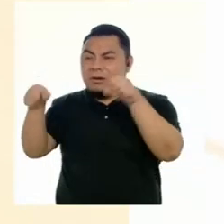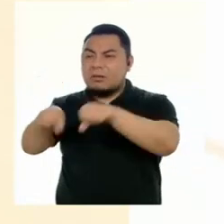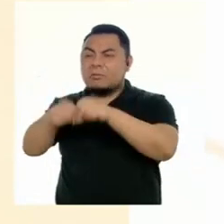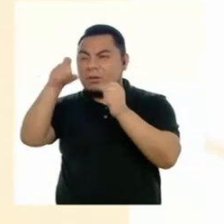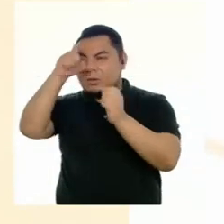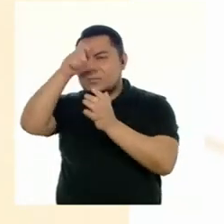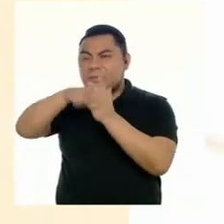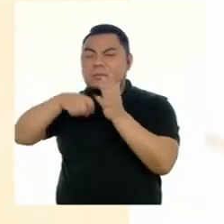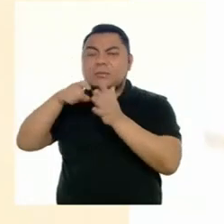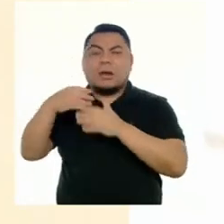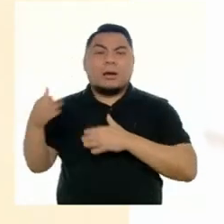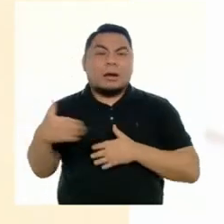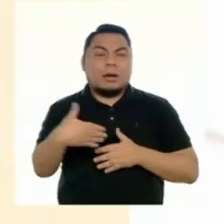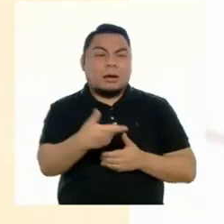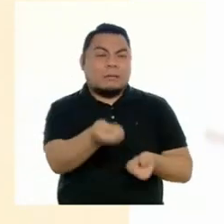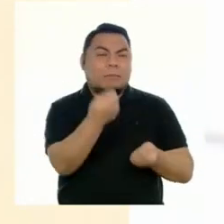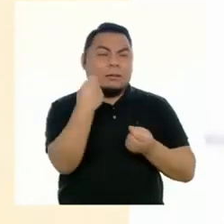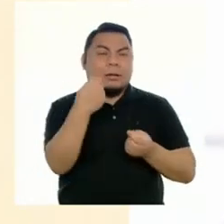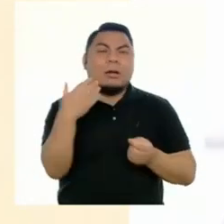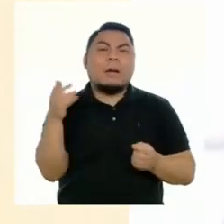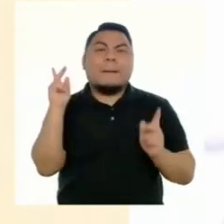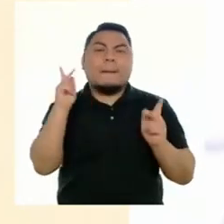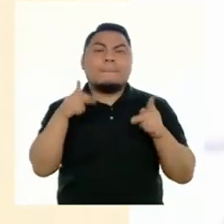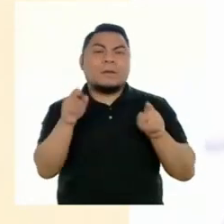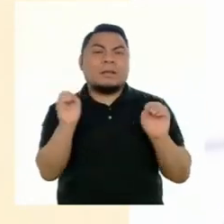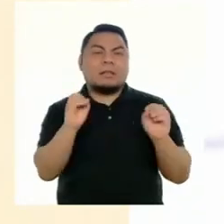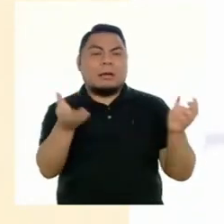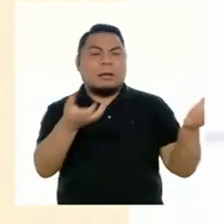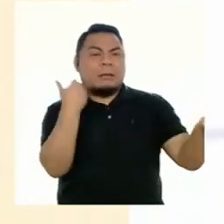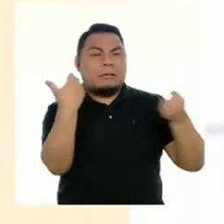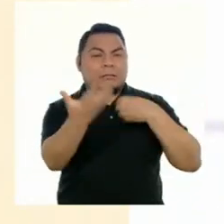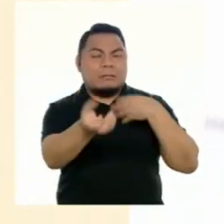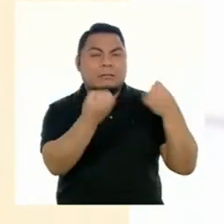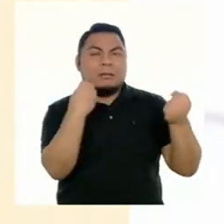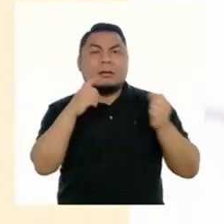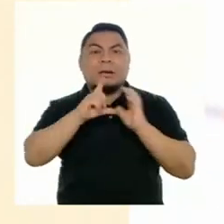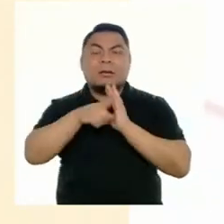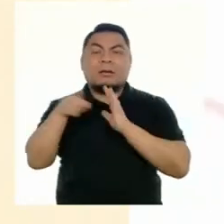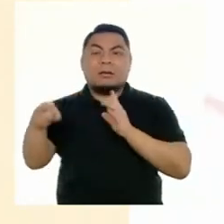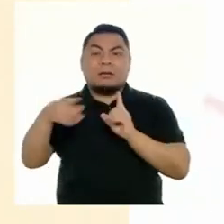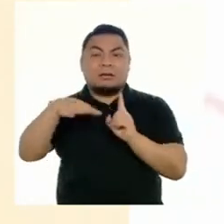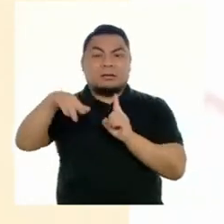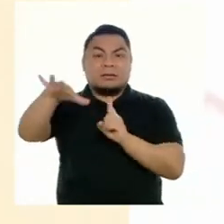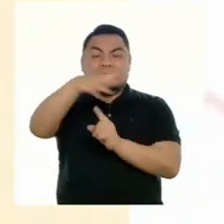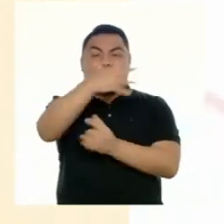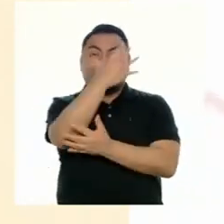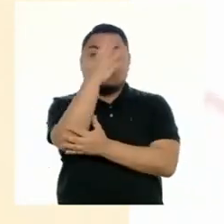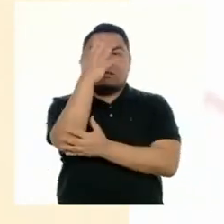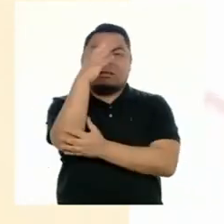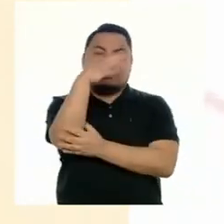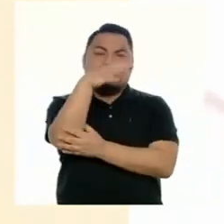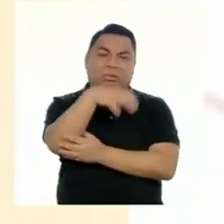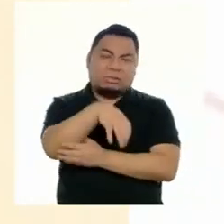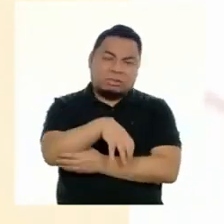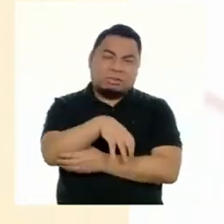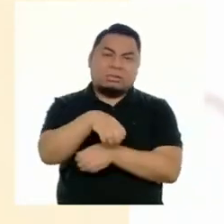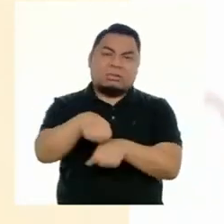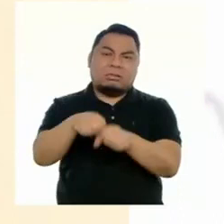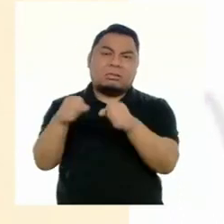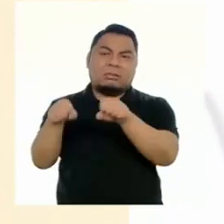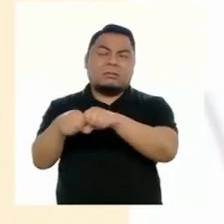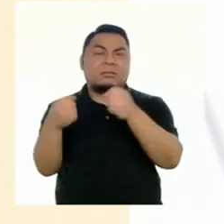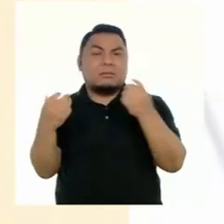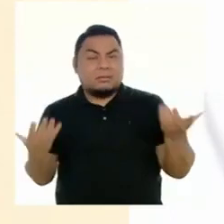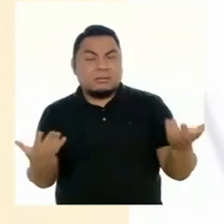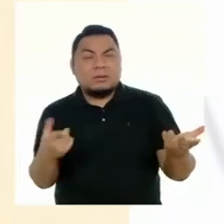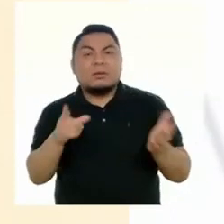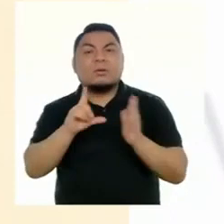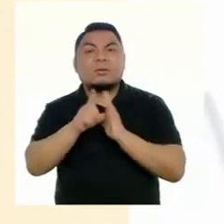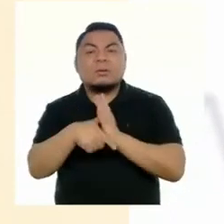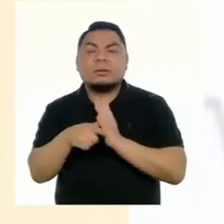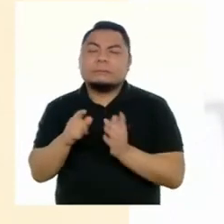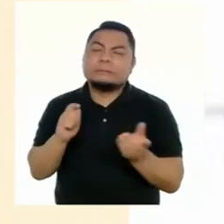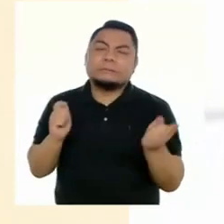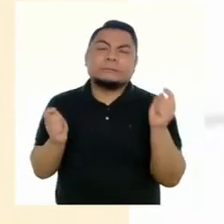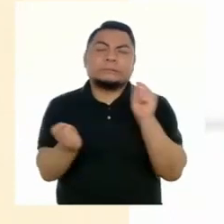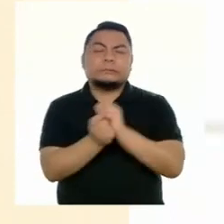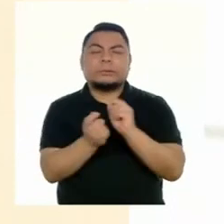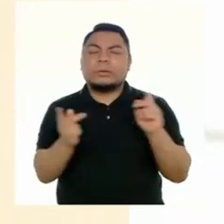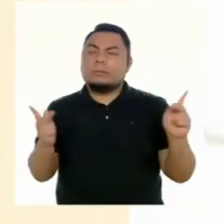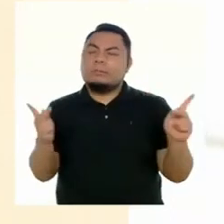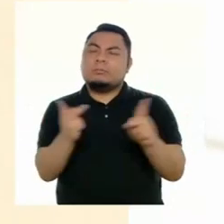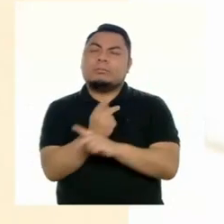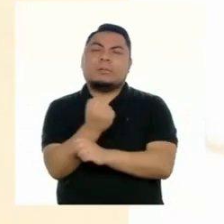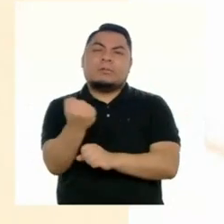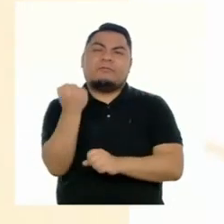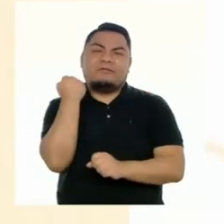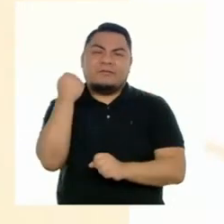pesca predatoria, etc. alteran el equilibrio natural de los ecosistemas, lo que produce modificaciones